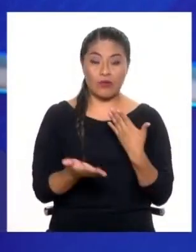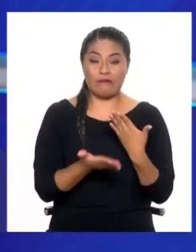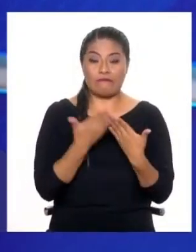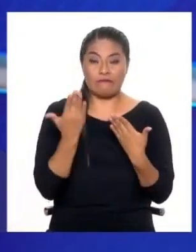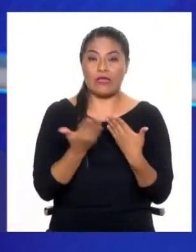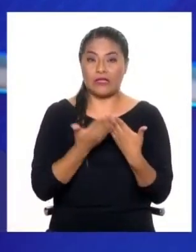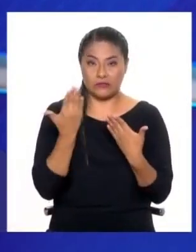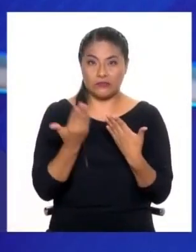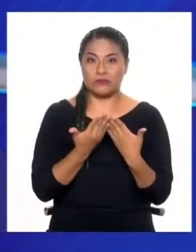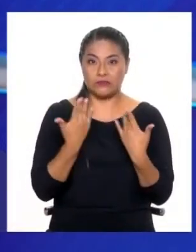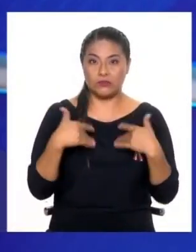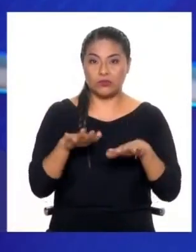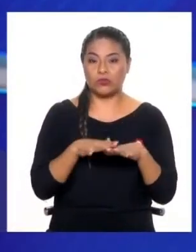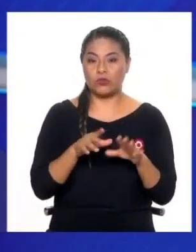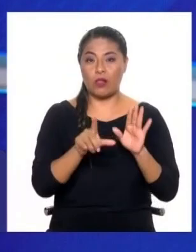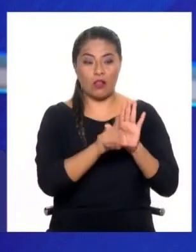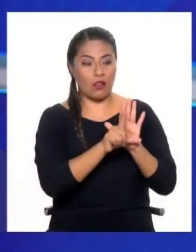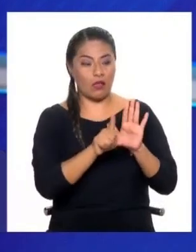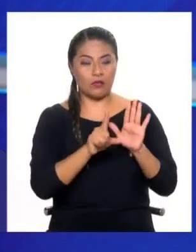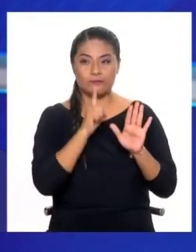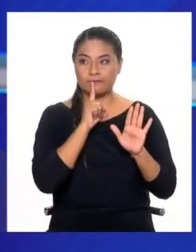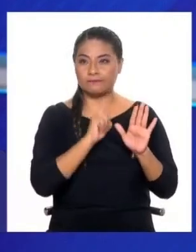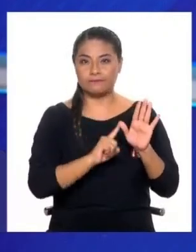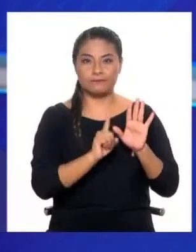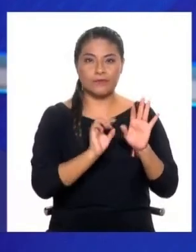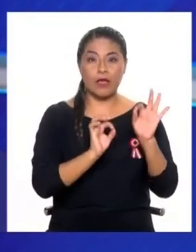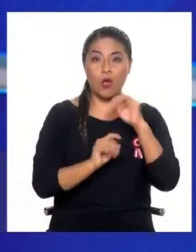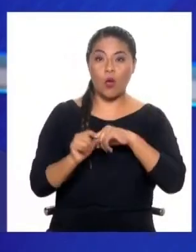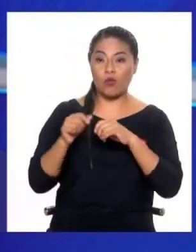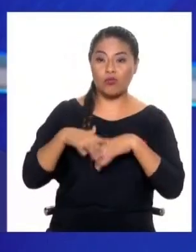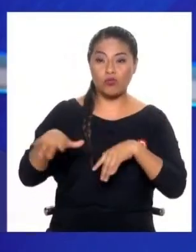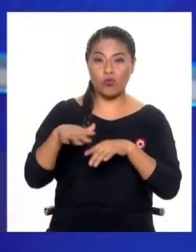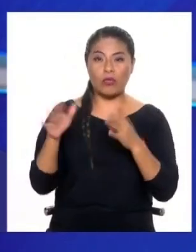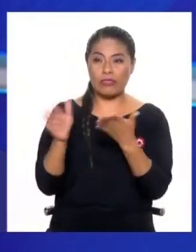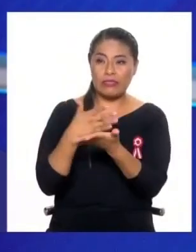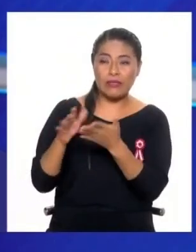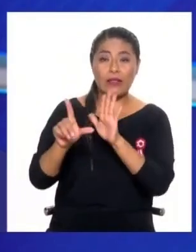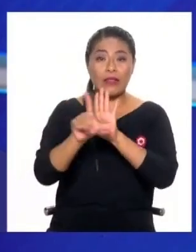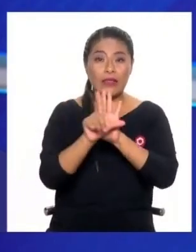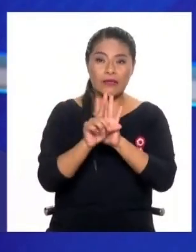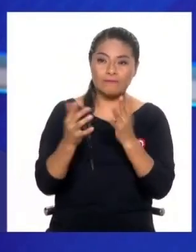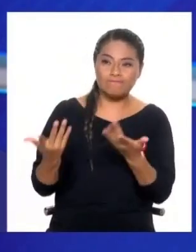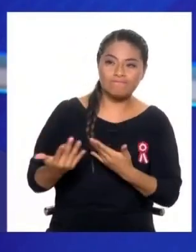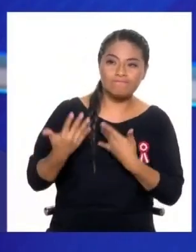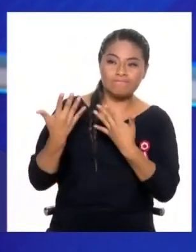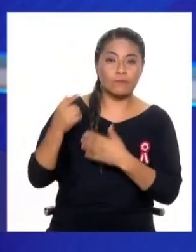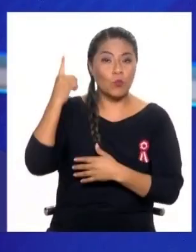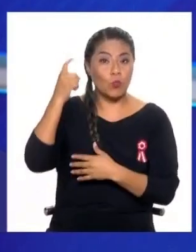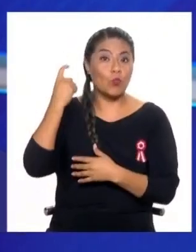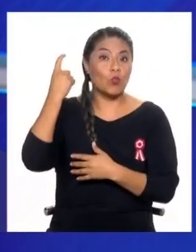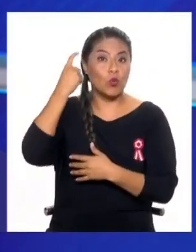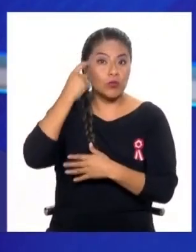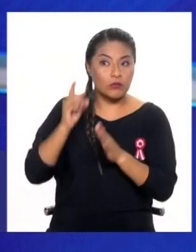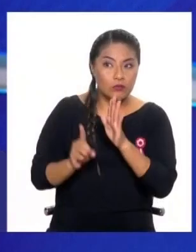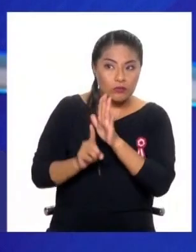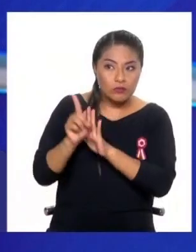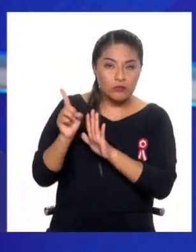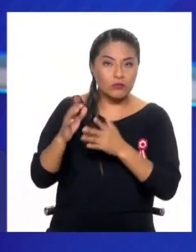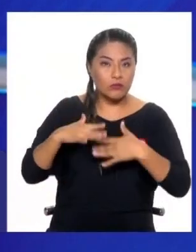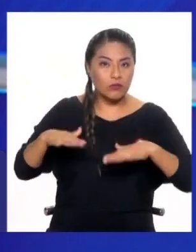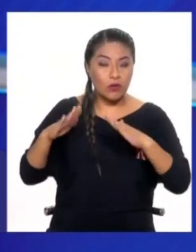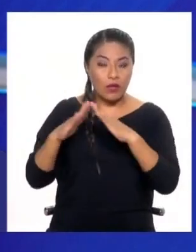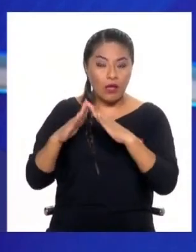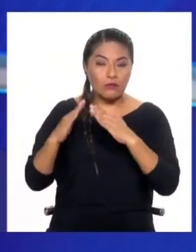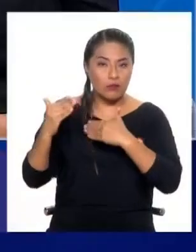que nos convirtamos todos informales. Me explico, hoy, si es que no hay un cambio importante en la política de desarrollo urbano, de gestión de la